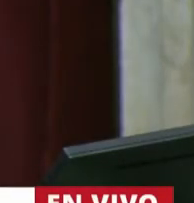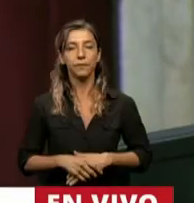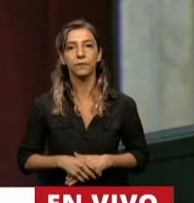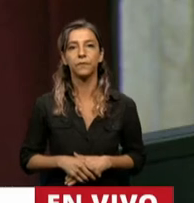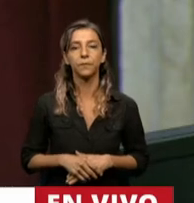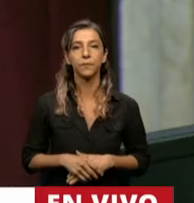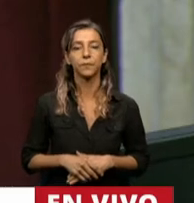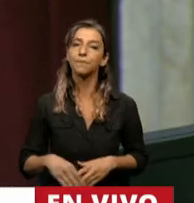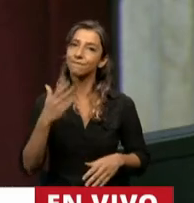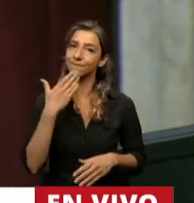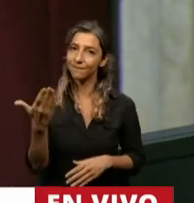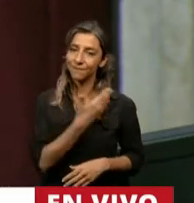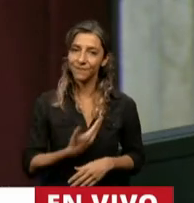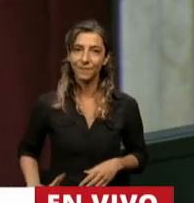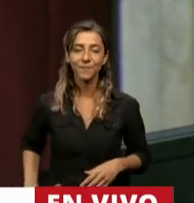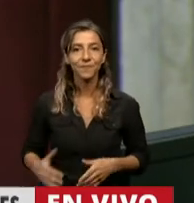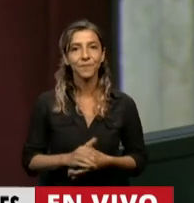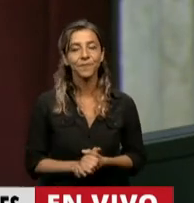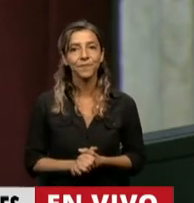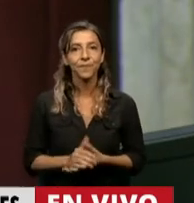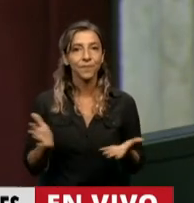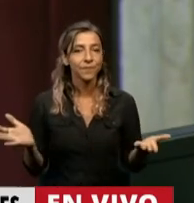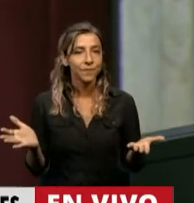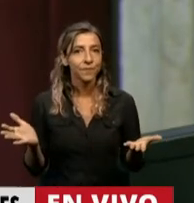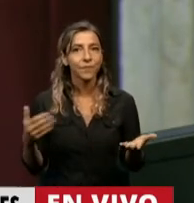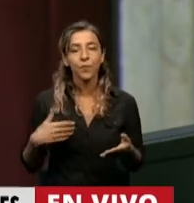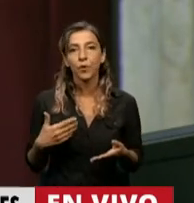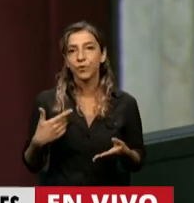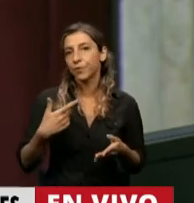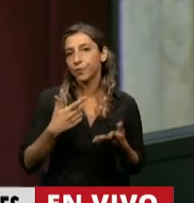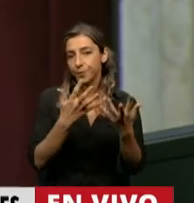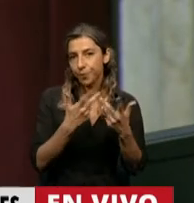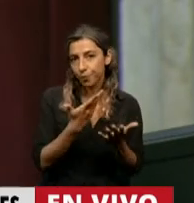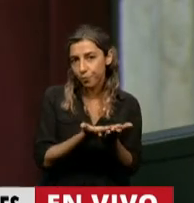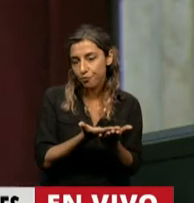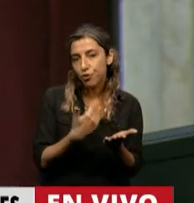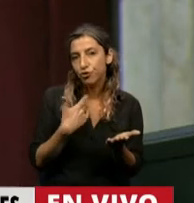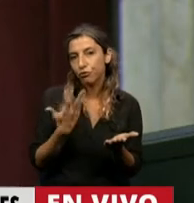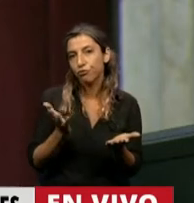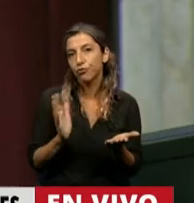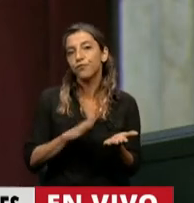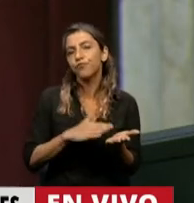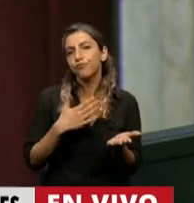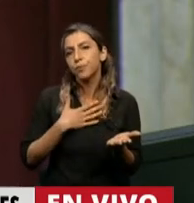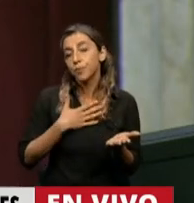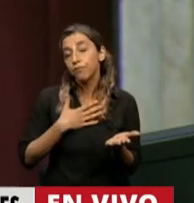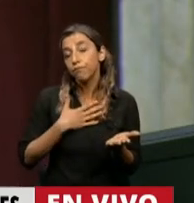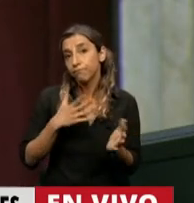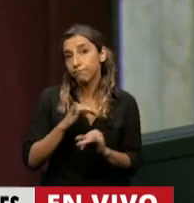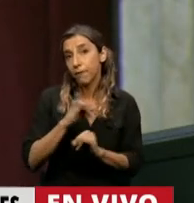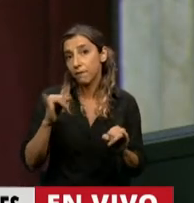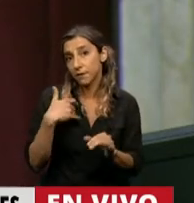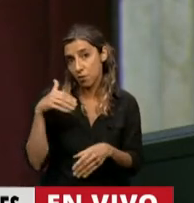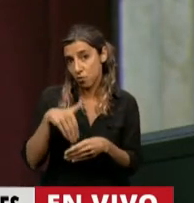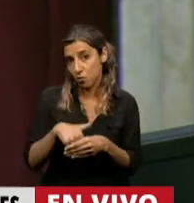Gracias, Presidente. Bueno, descontando la aprobación del proyecto, voy a usar mi voto como un llamado de atención y una